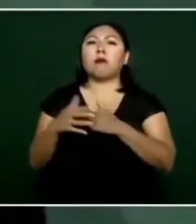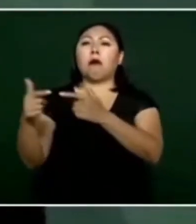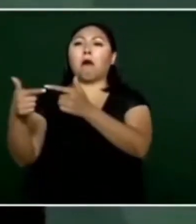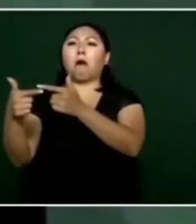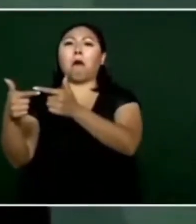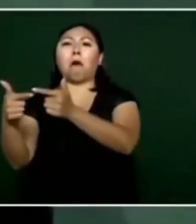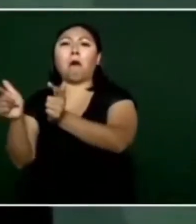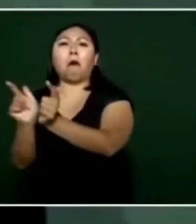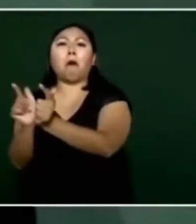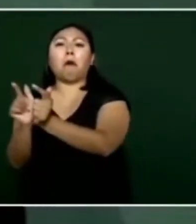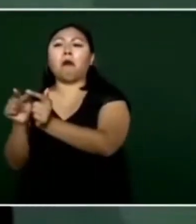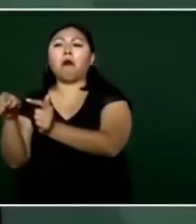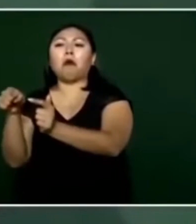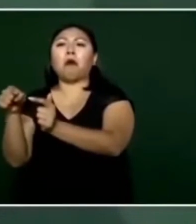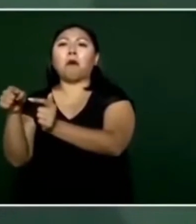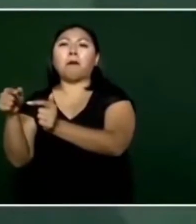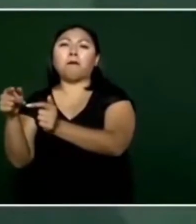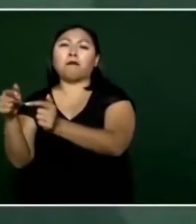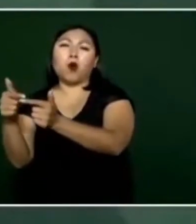% sí